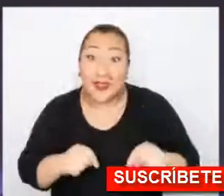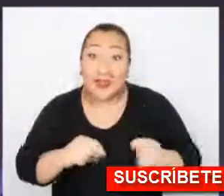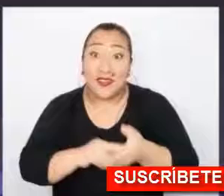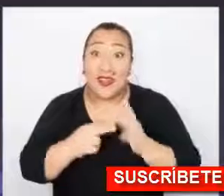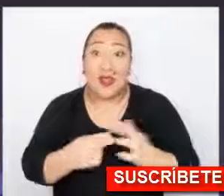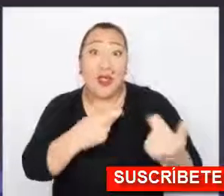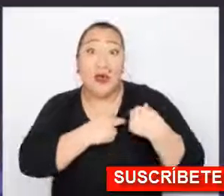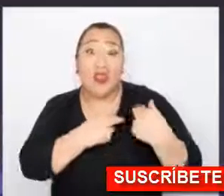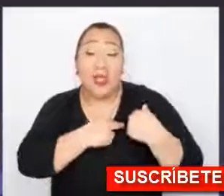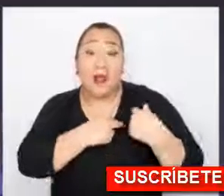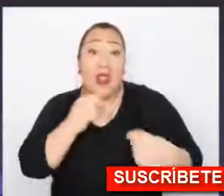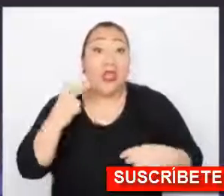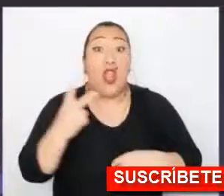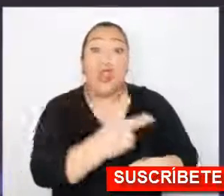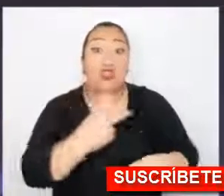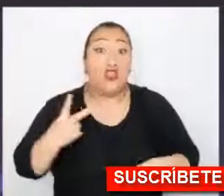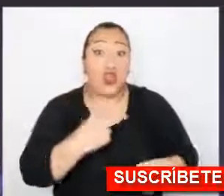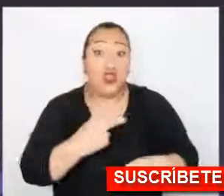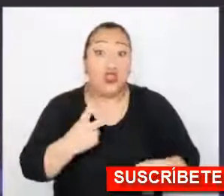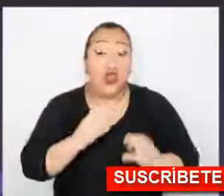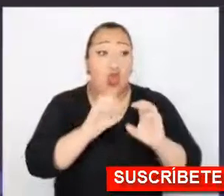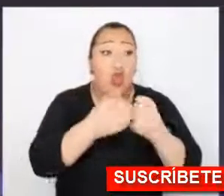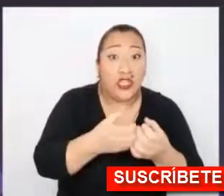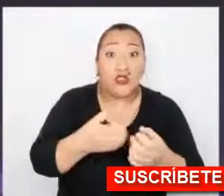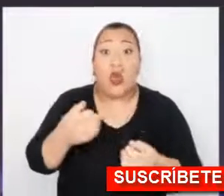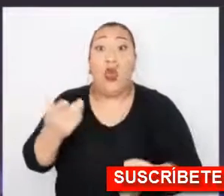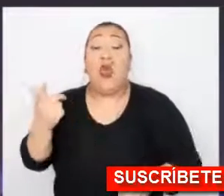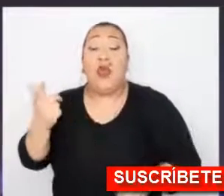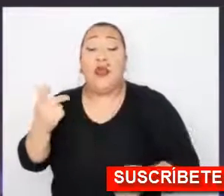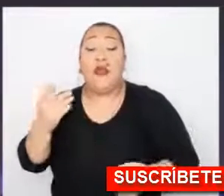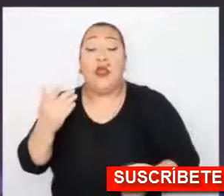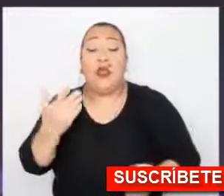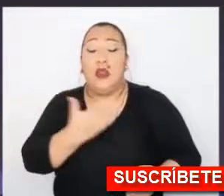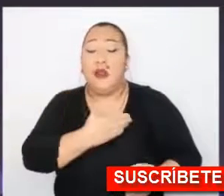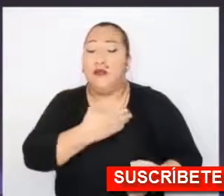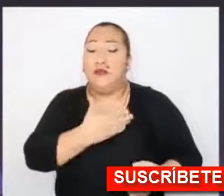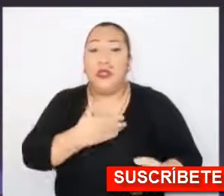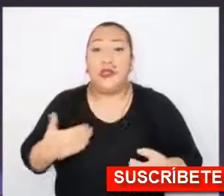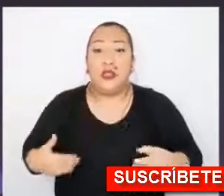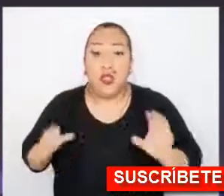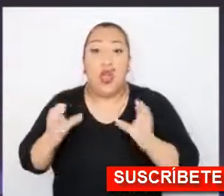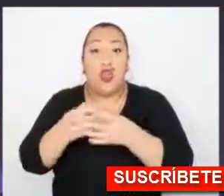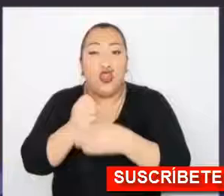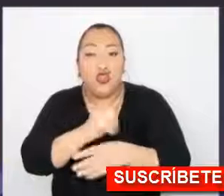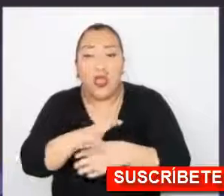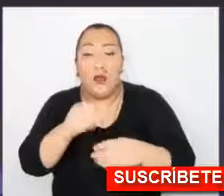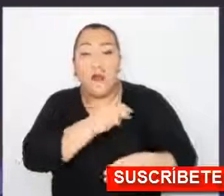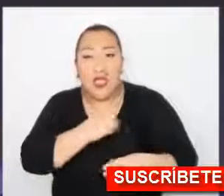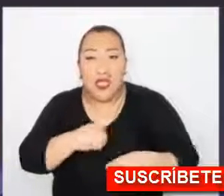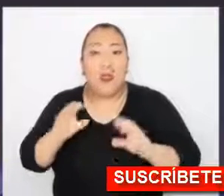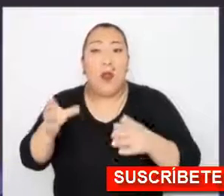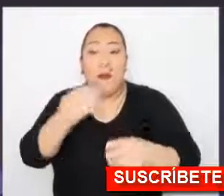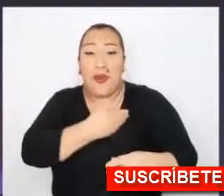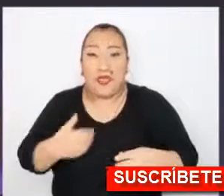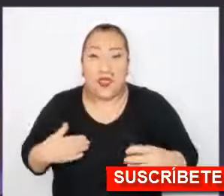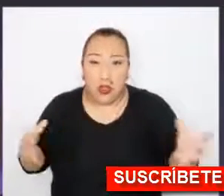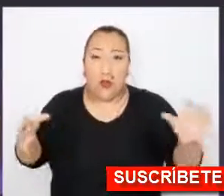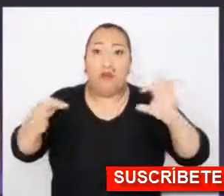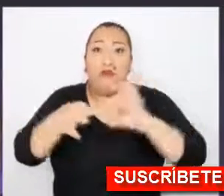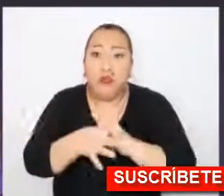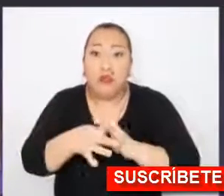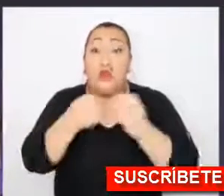y esta es una obligación de ambos poderes. Ambos poderes están en esa obligación